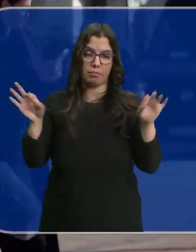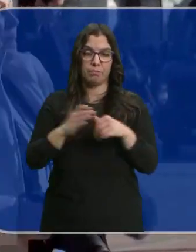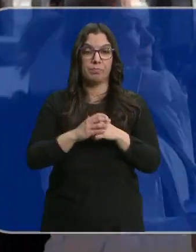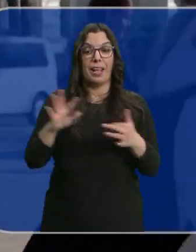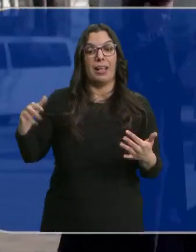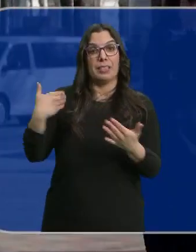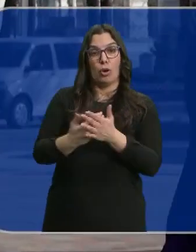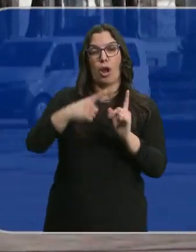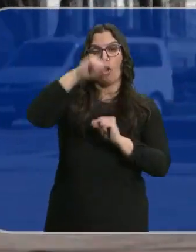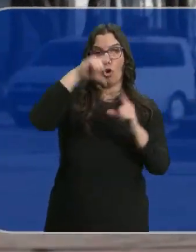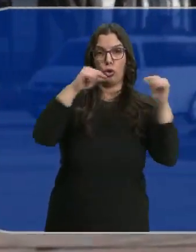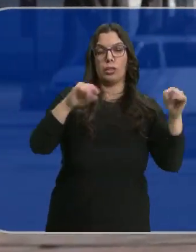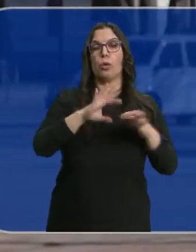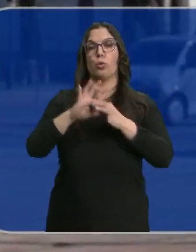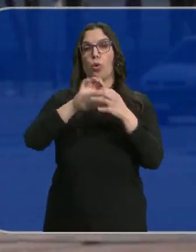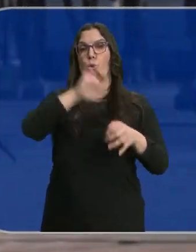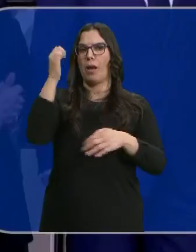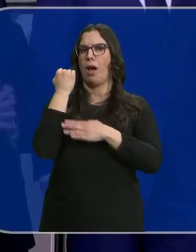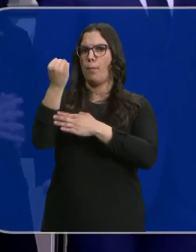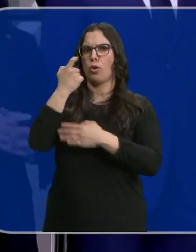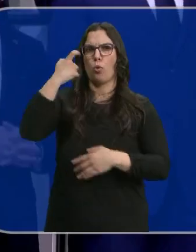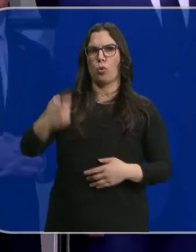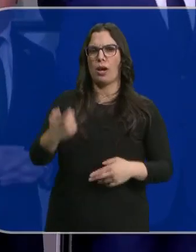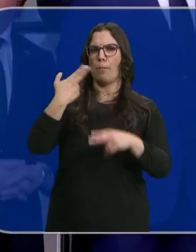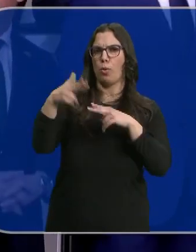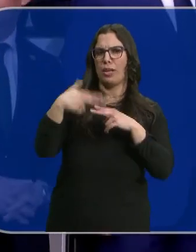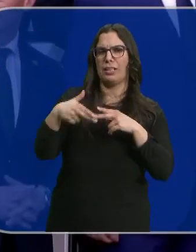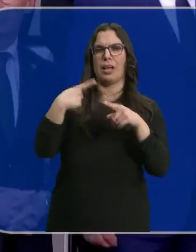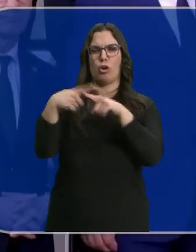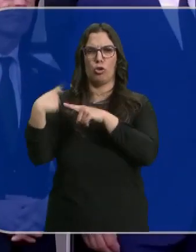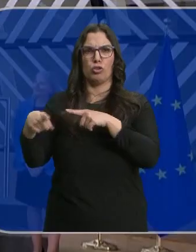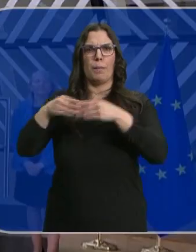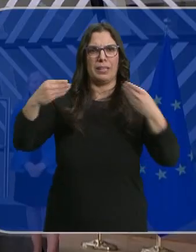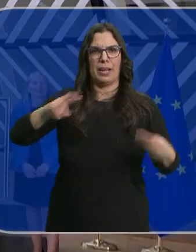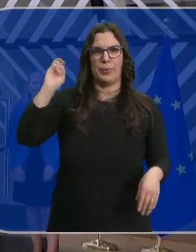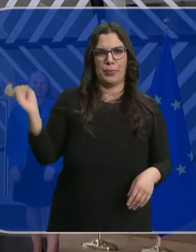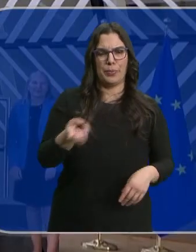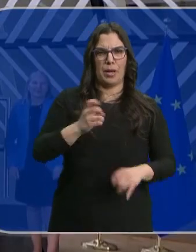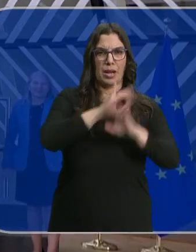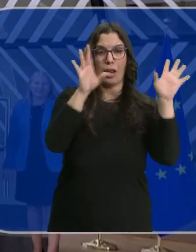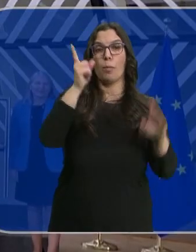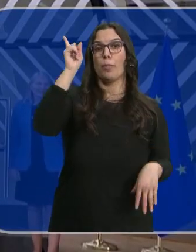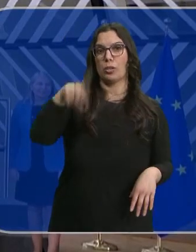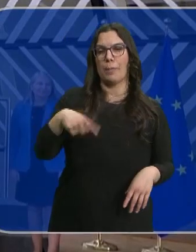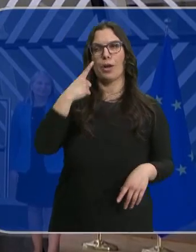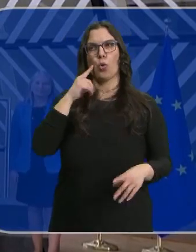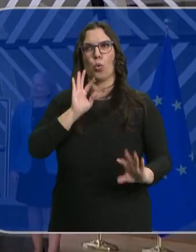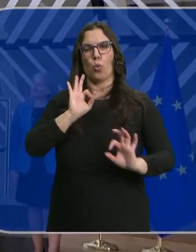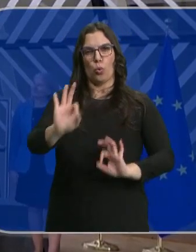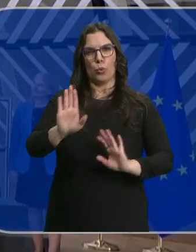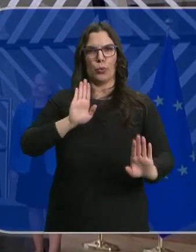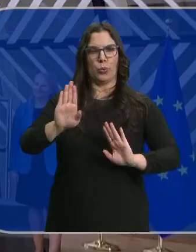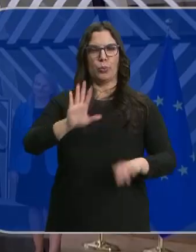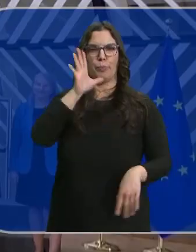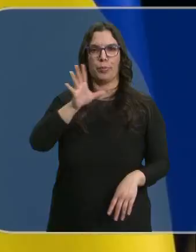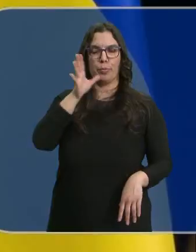En este tiempo la OTAN y la Unión Europea han apoyado Ucrania política y logísticamente con firmeza, pero al mismo tiempo midiendo mucho sus pasos,